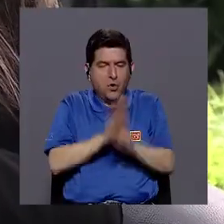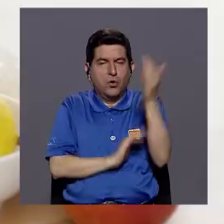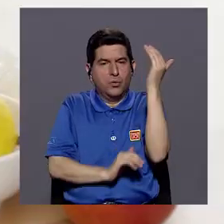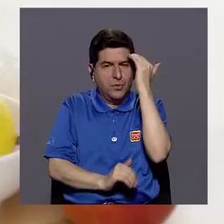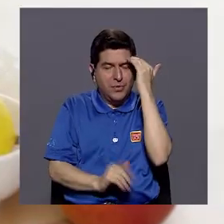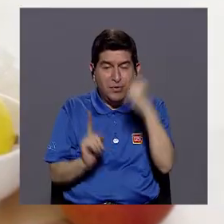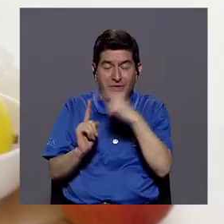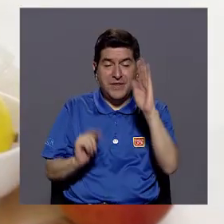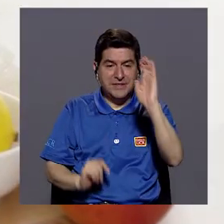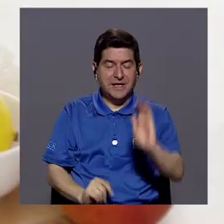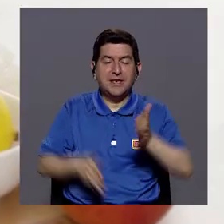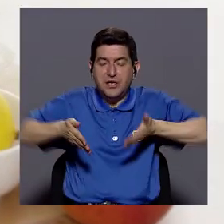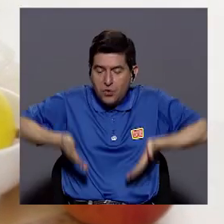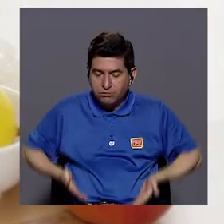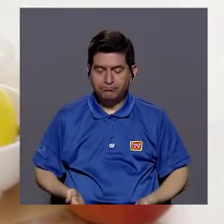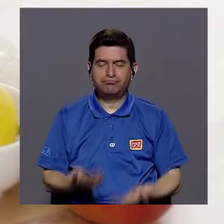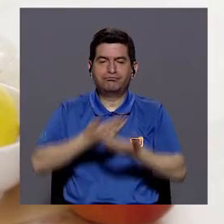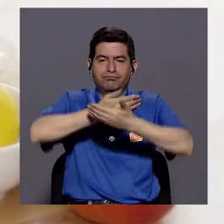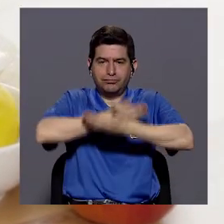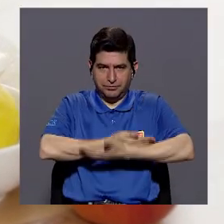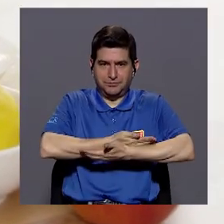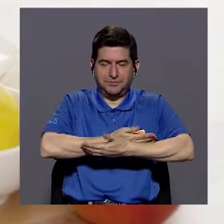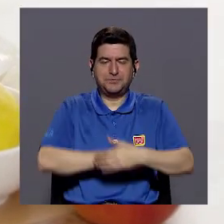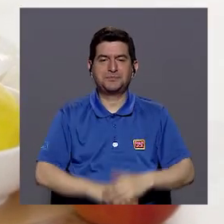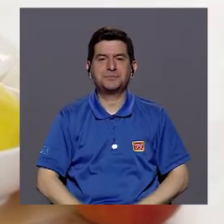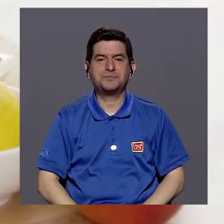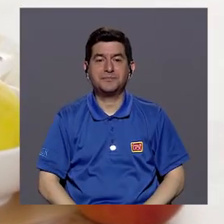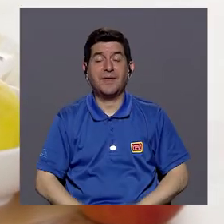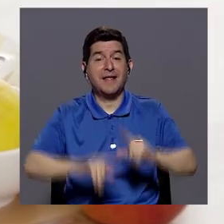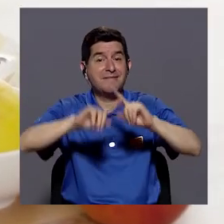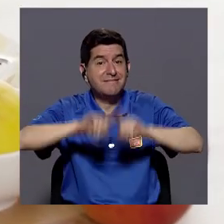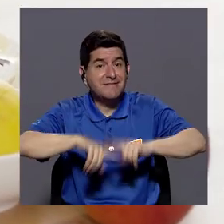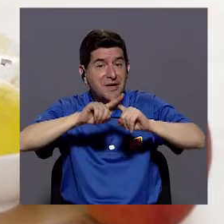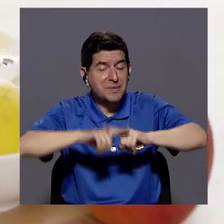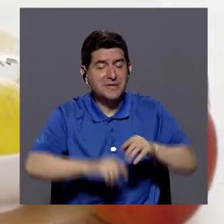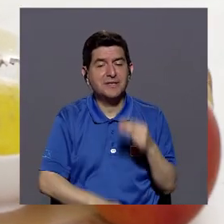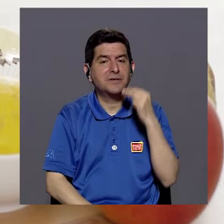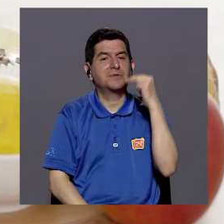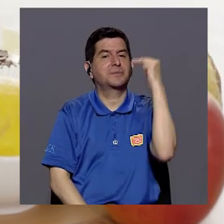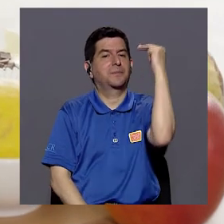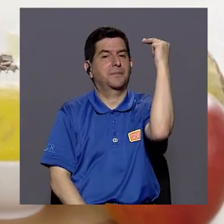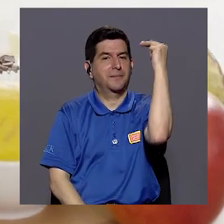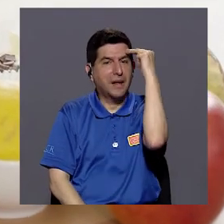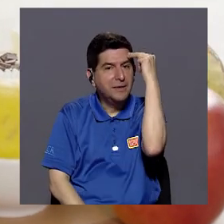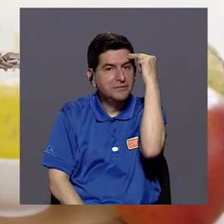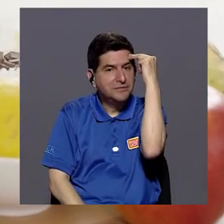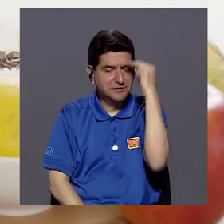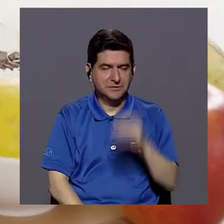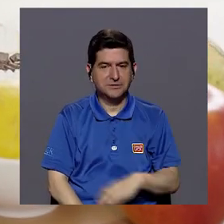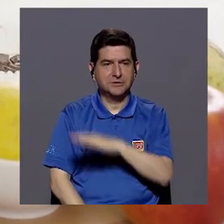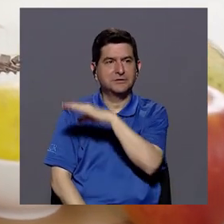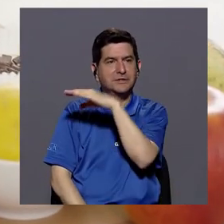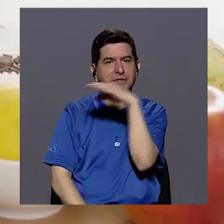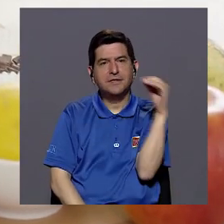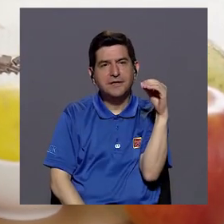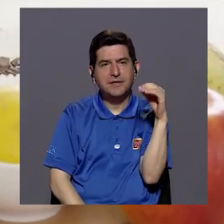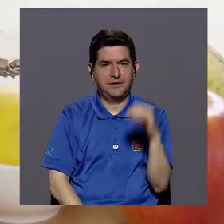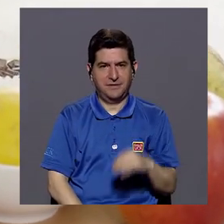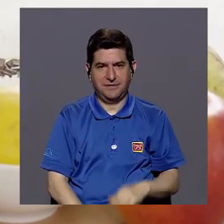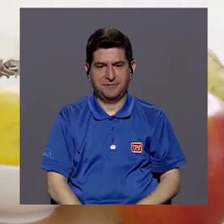cognitivo se da desde que el niño o la niña nace, ¿verdad? Entonces, dependiendo de la madurez y de